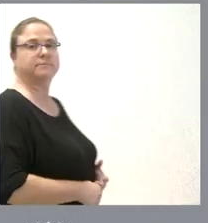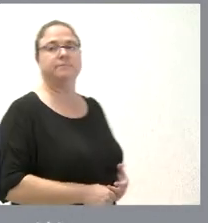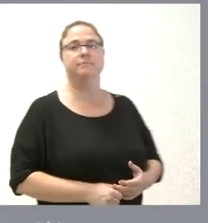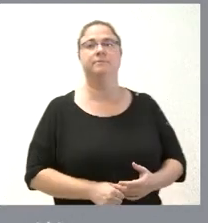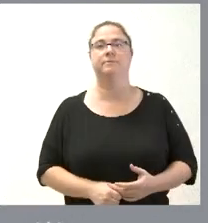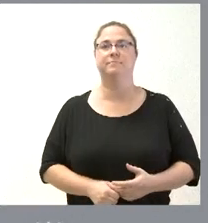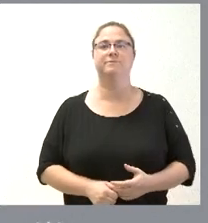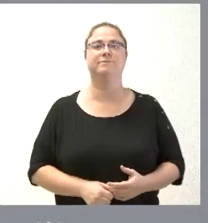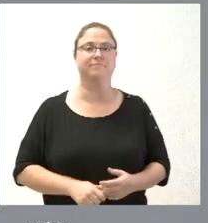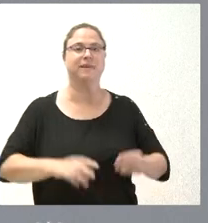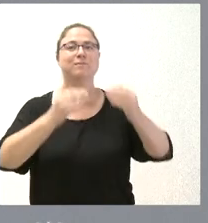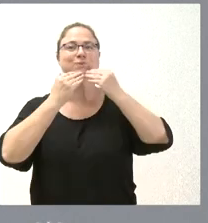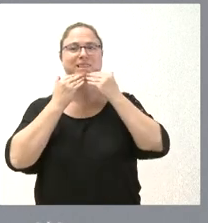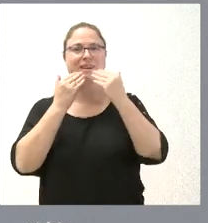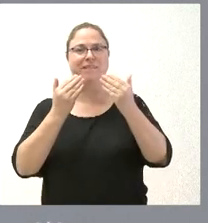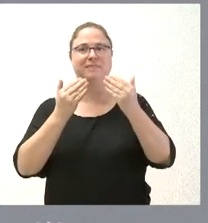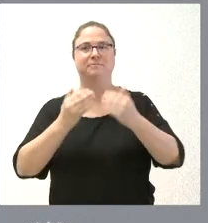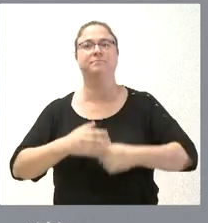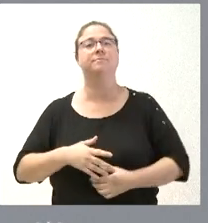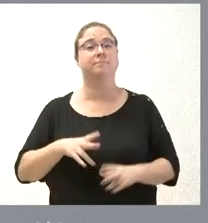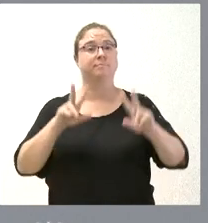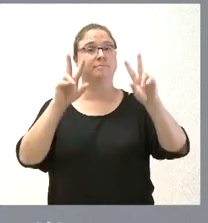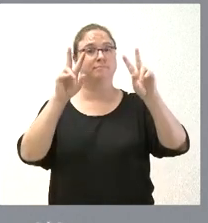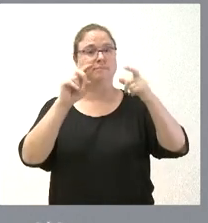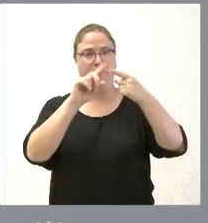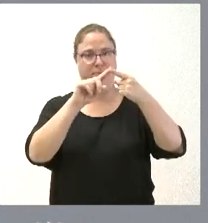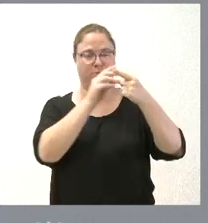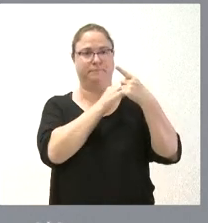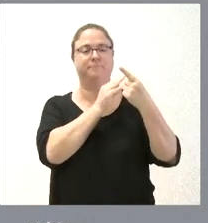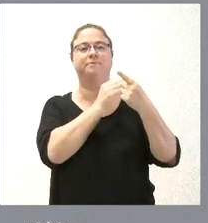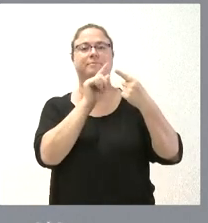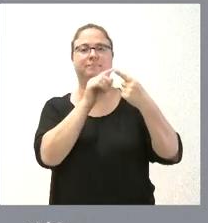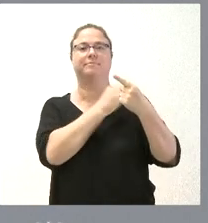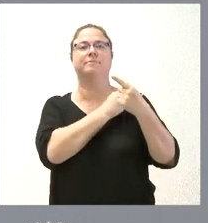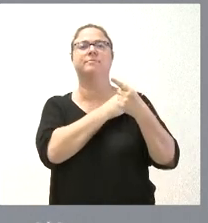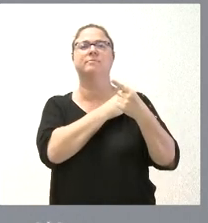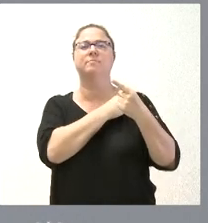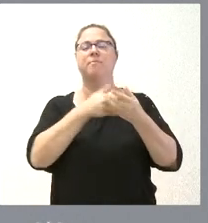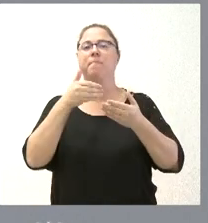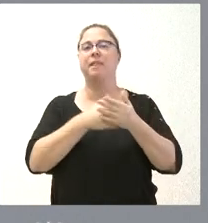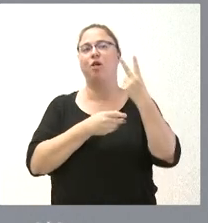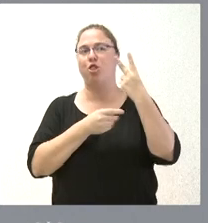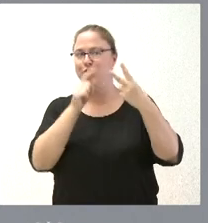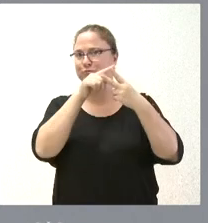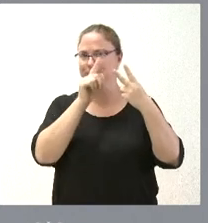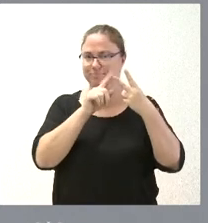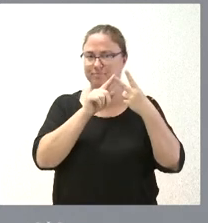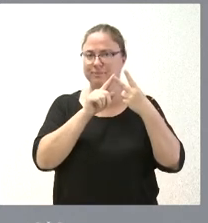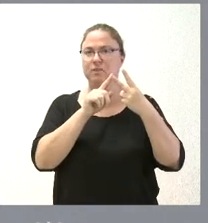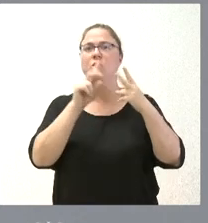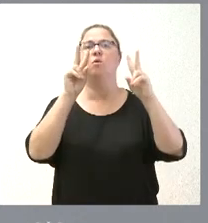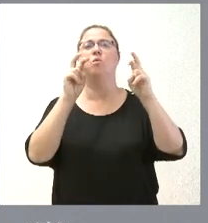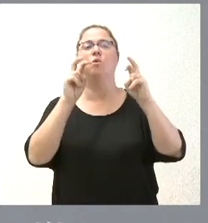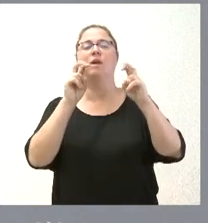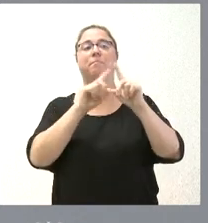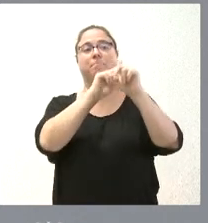Sí, muchas gracias. En relación con lo primero de los aspectos plantea usted dos partes dentro del programa de escuelas conectadas hay una parte que